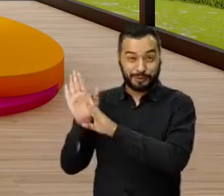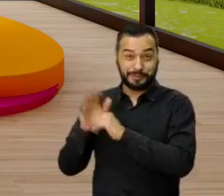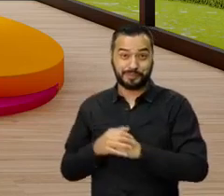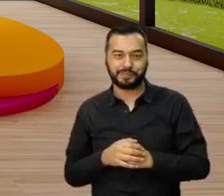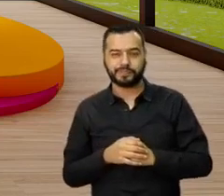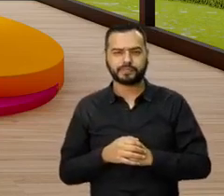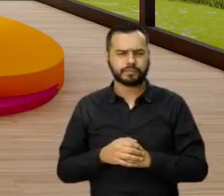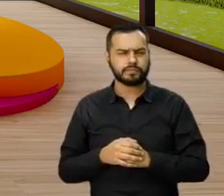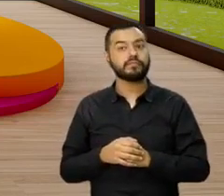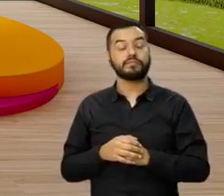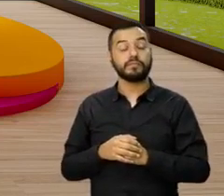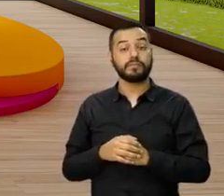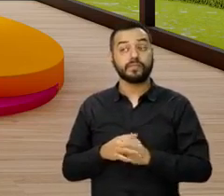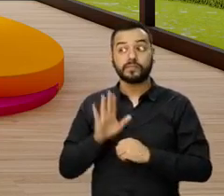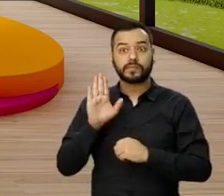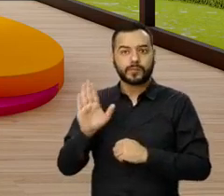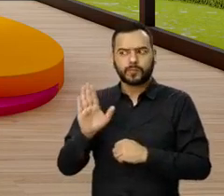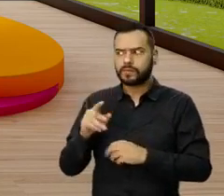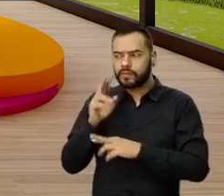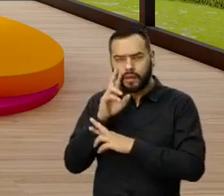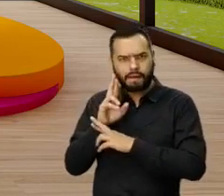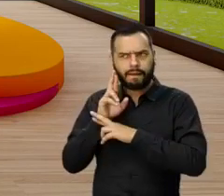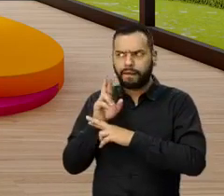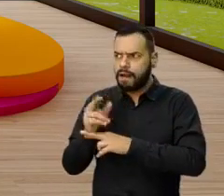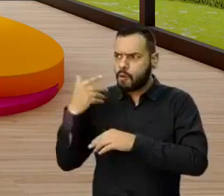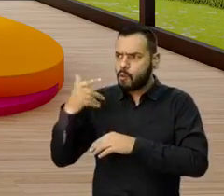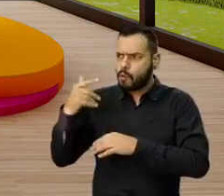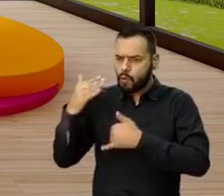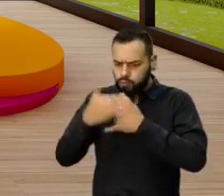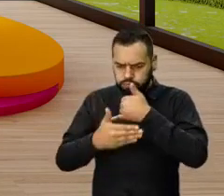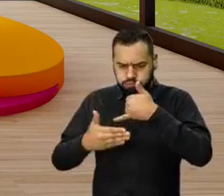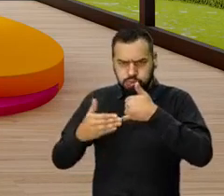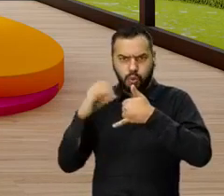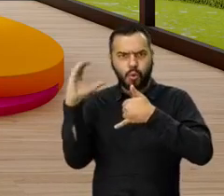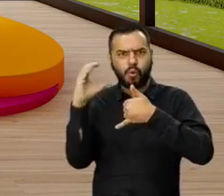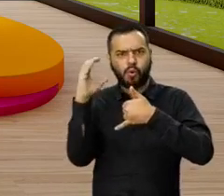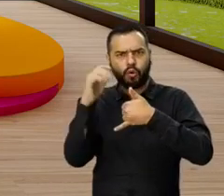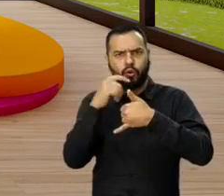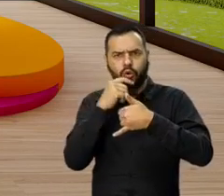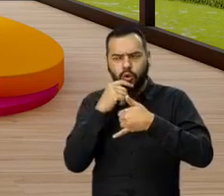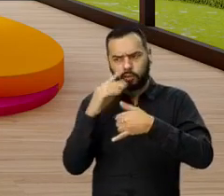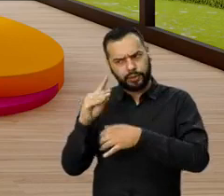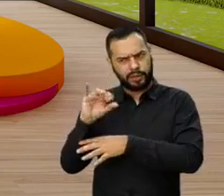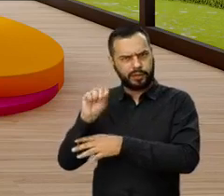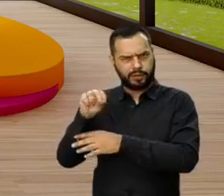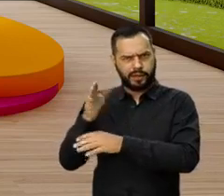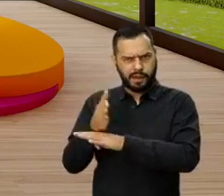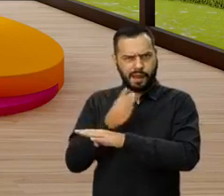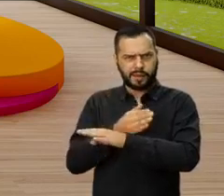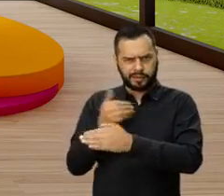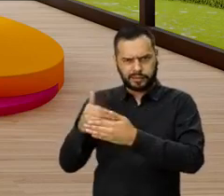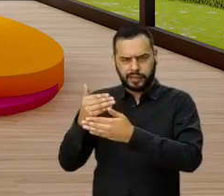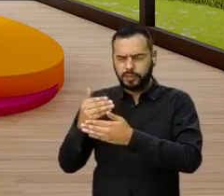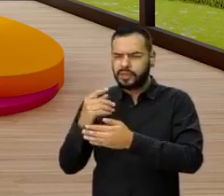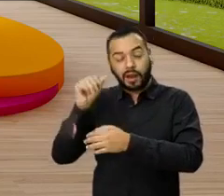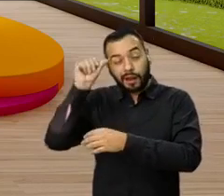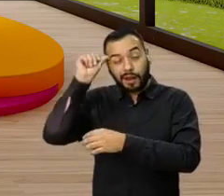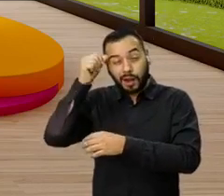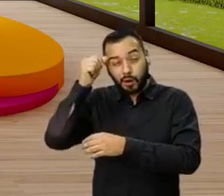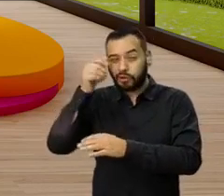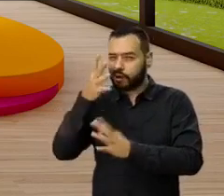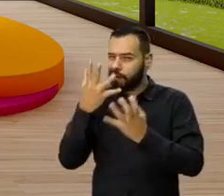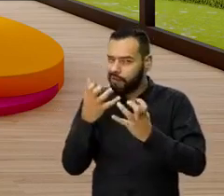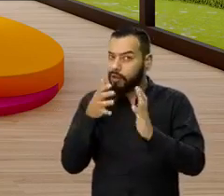Bueno, indudablemente con este reconocimiento en todo el país, Diana, Andrea, antes de continuar, les quiero recordar que